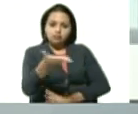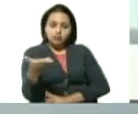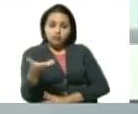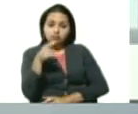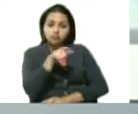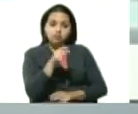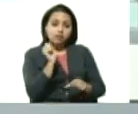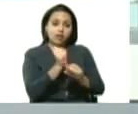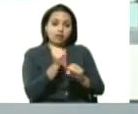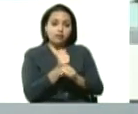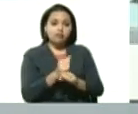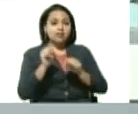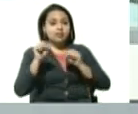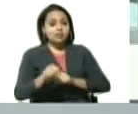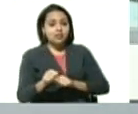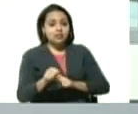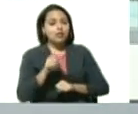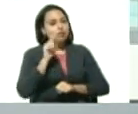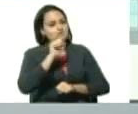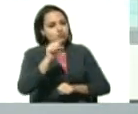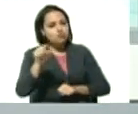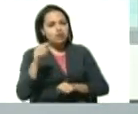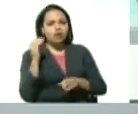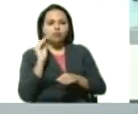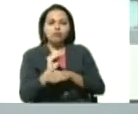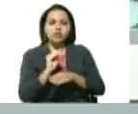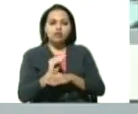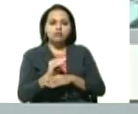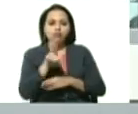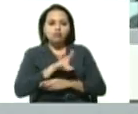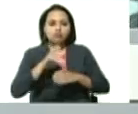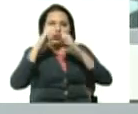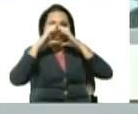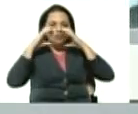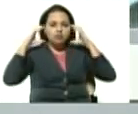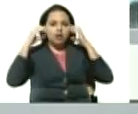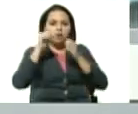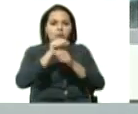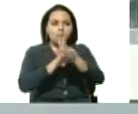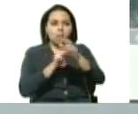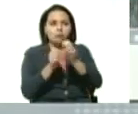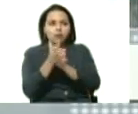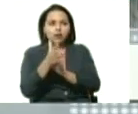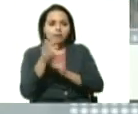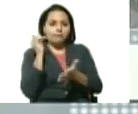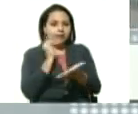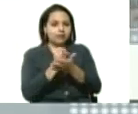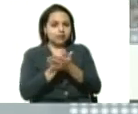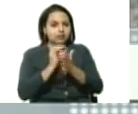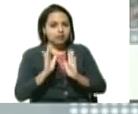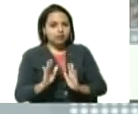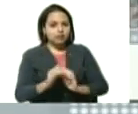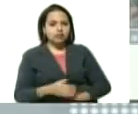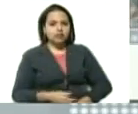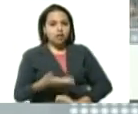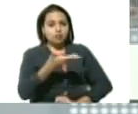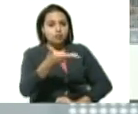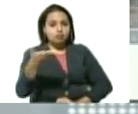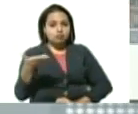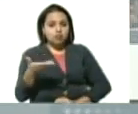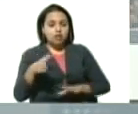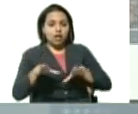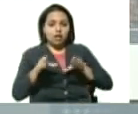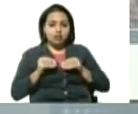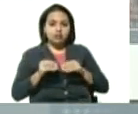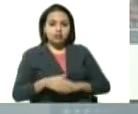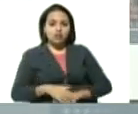eso si se me cuidan su tapabocas sus guantes moscas pero ustedes asúmanlo personalmente